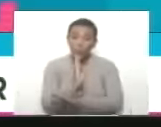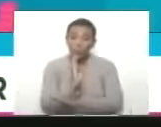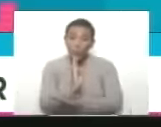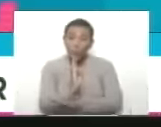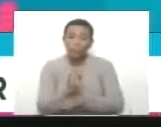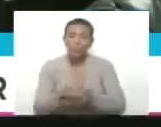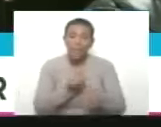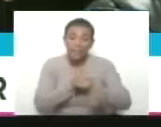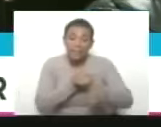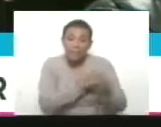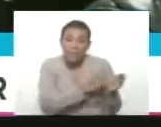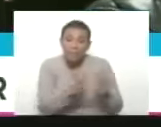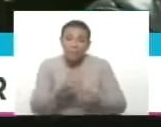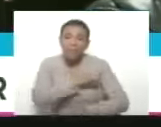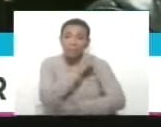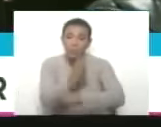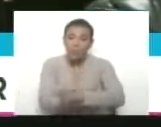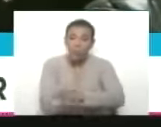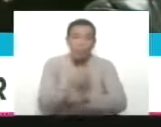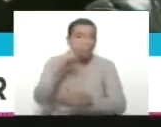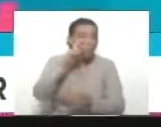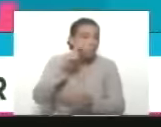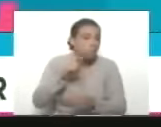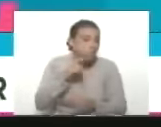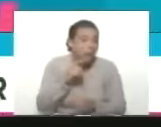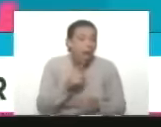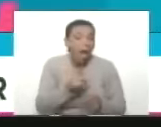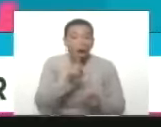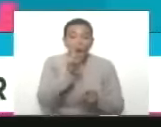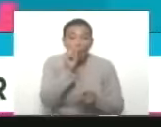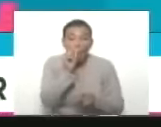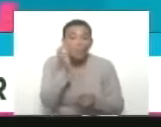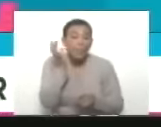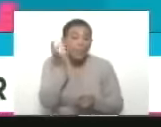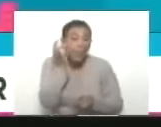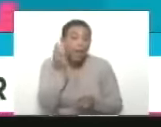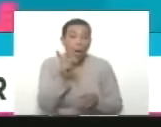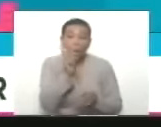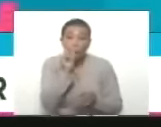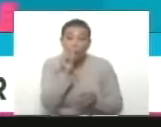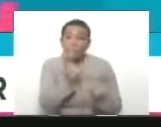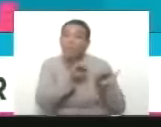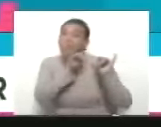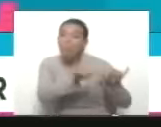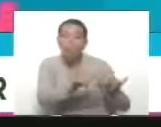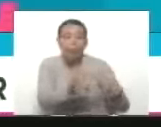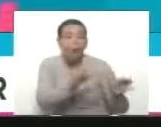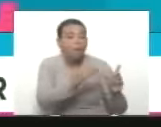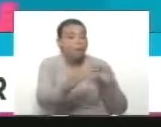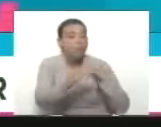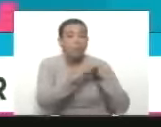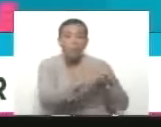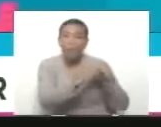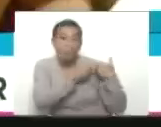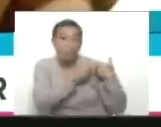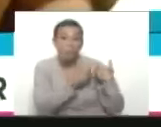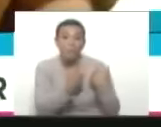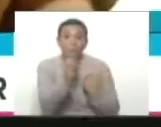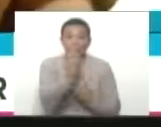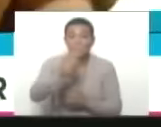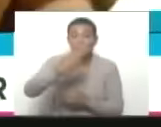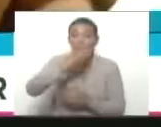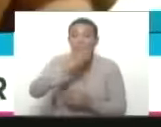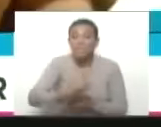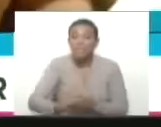lactancia fortalecimiento de la maternidad paternidad compartida el padre es igualmente responsable el